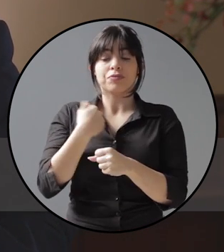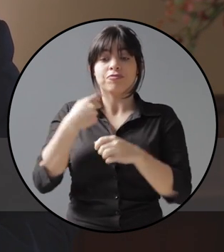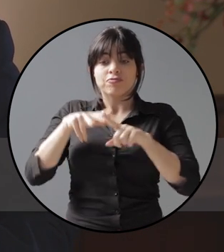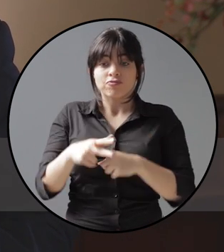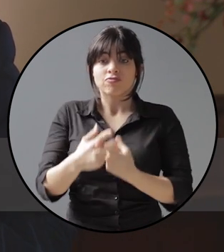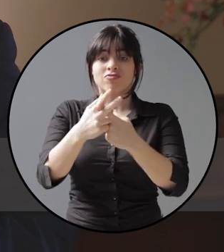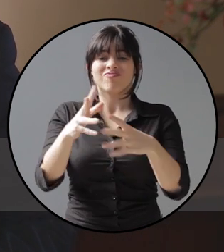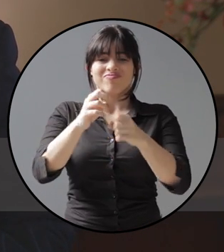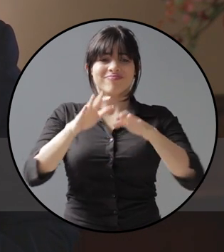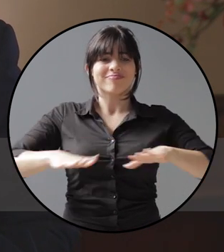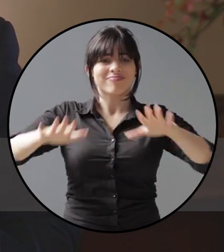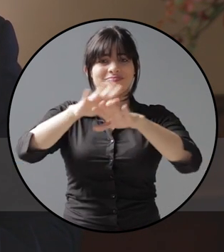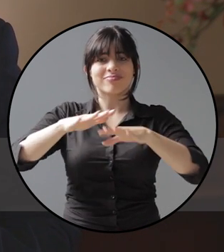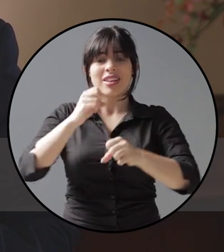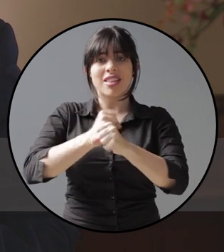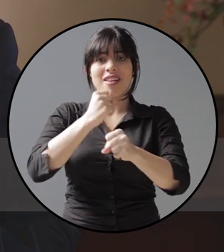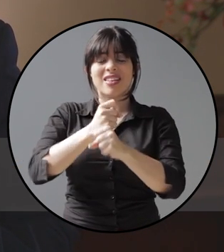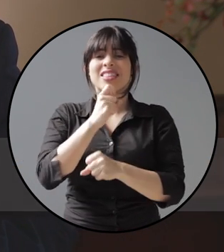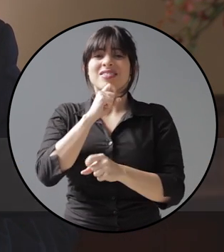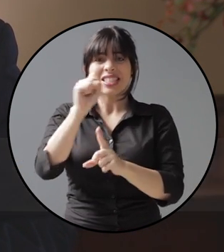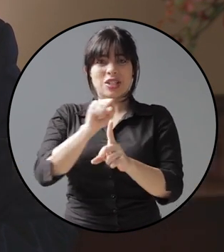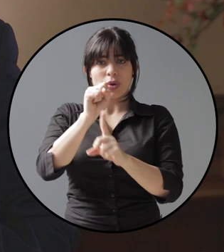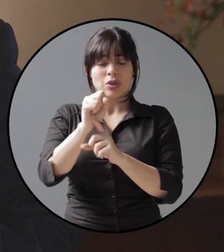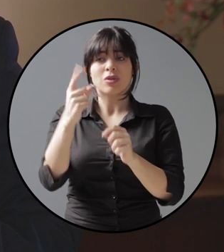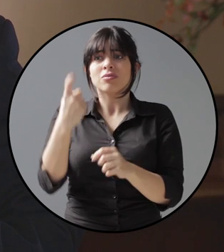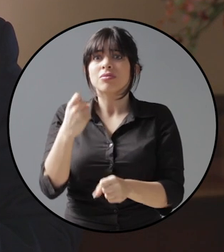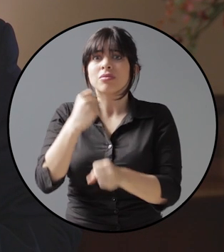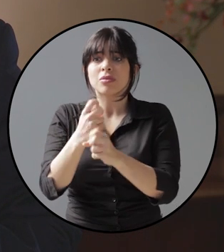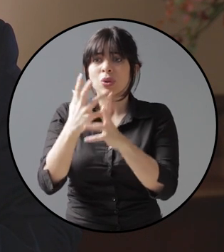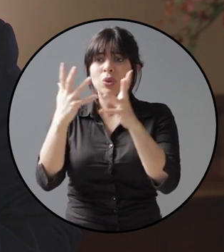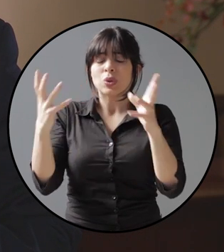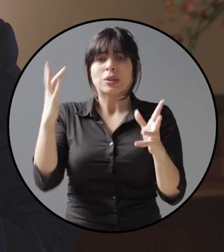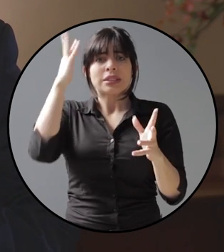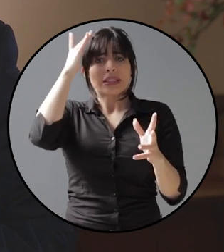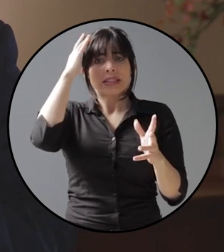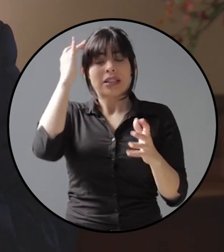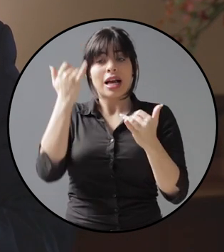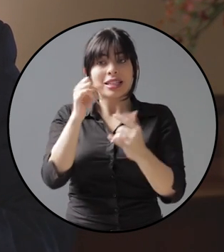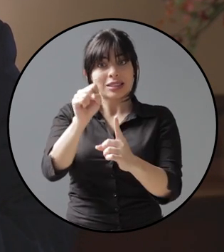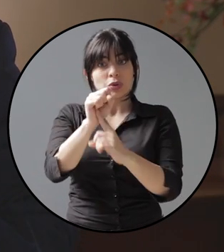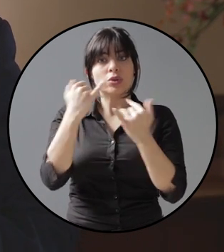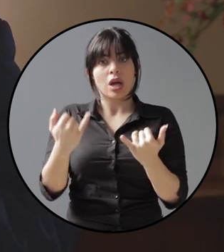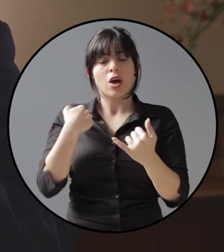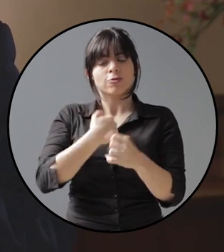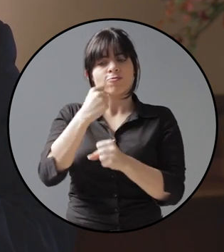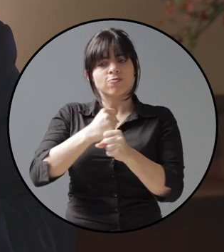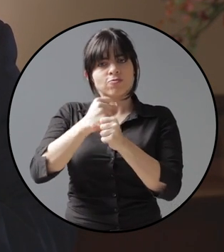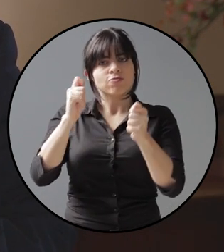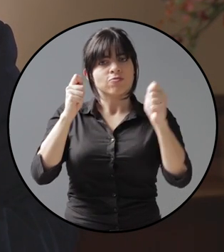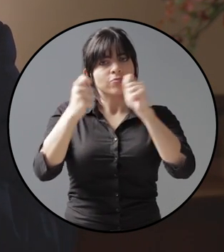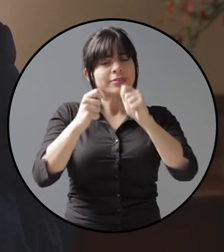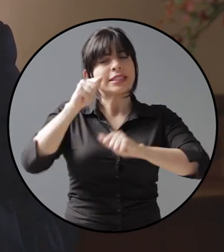laboral en condiciones difíciles, con un desempleo preocupante. Es un panorama que estamos cambiando, con